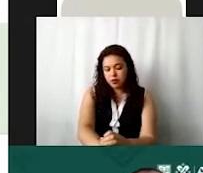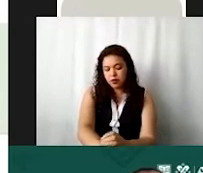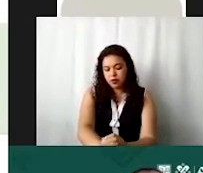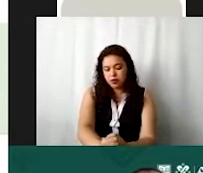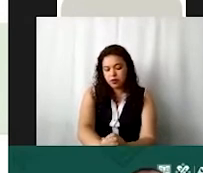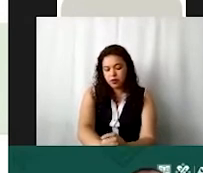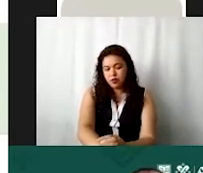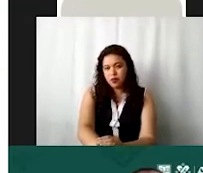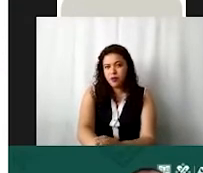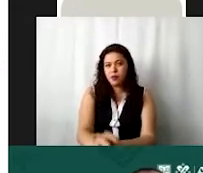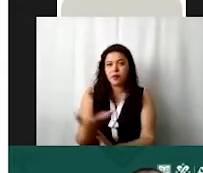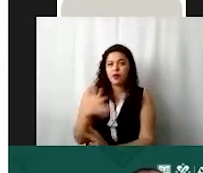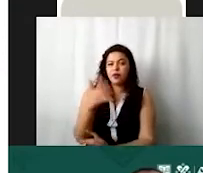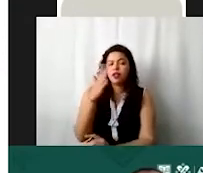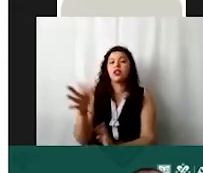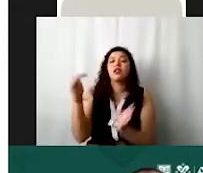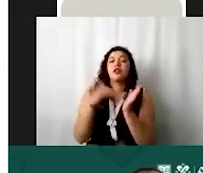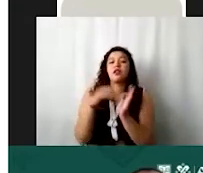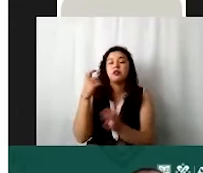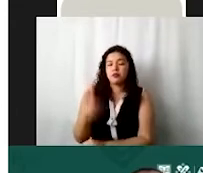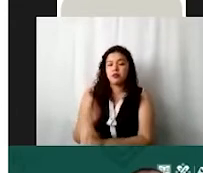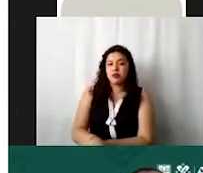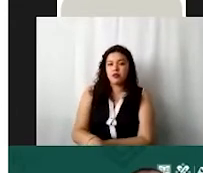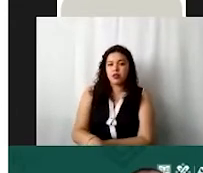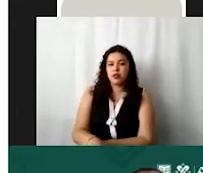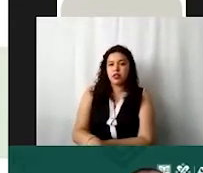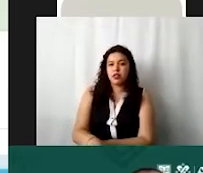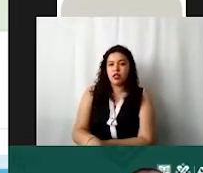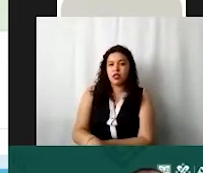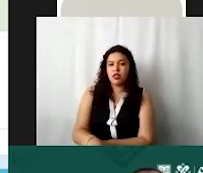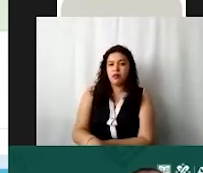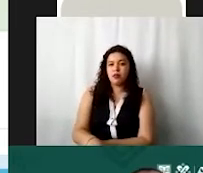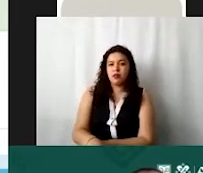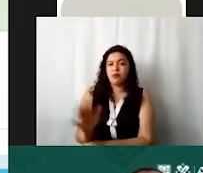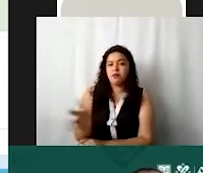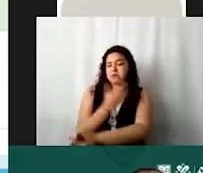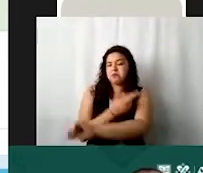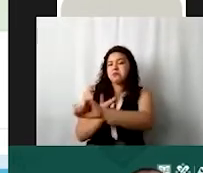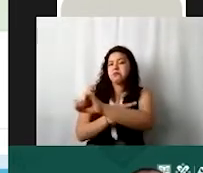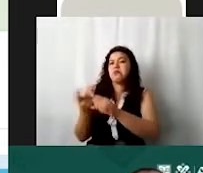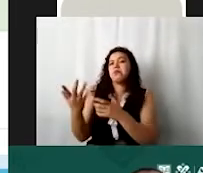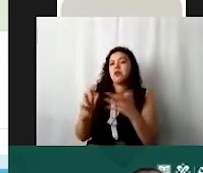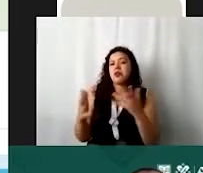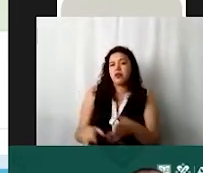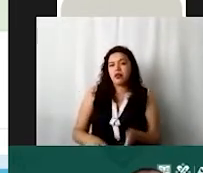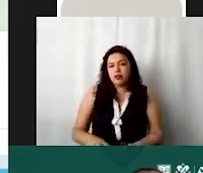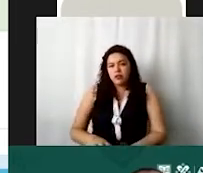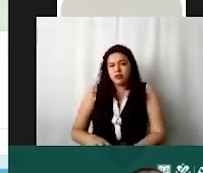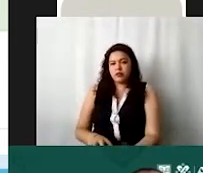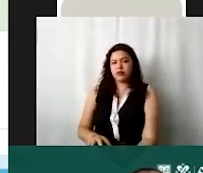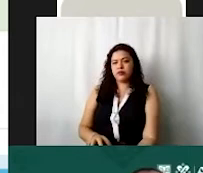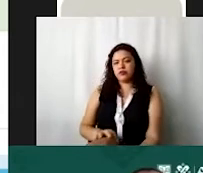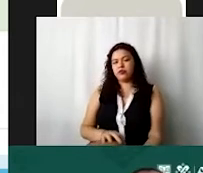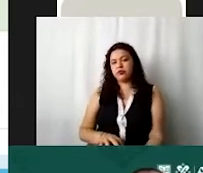millones y entonces ya quedó aquí registrado ese esa estimación si por alguna razón